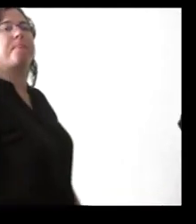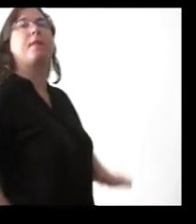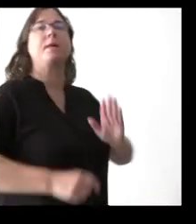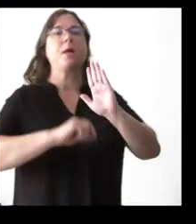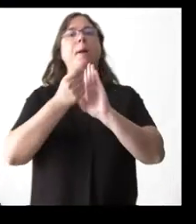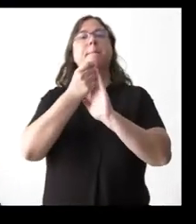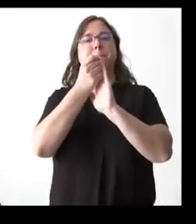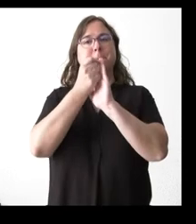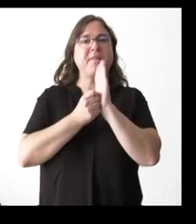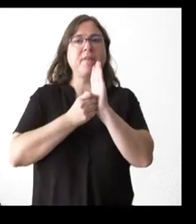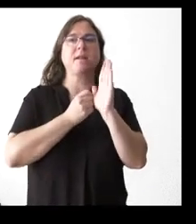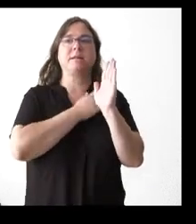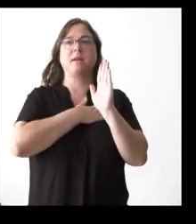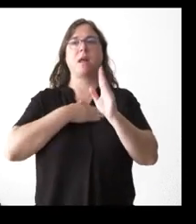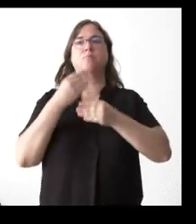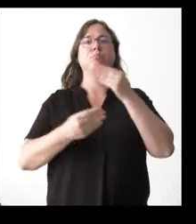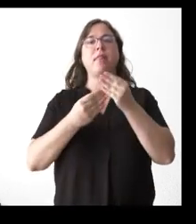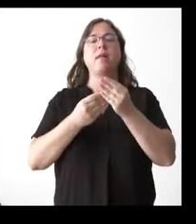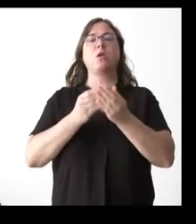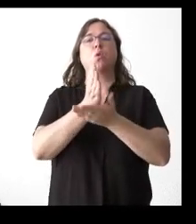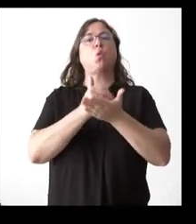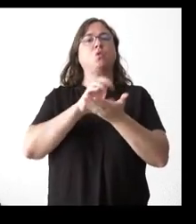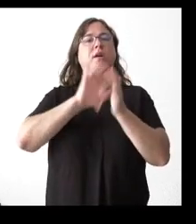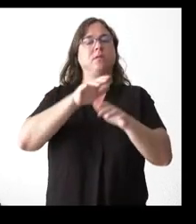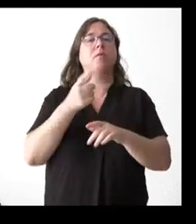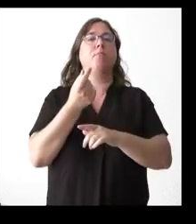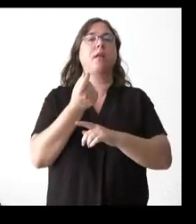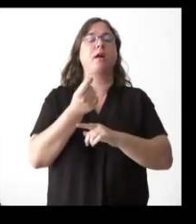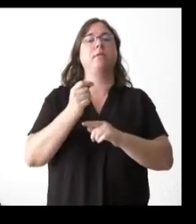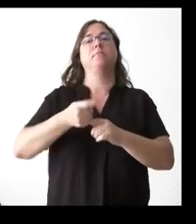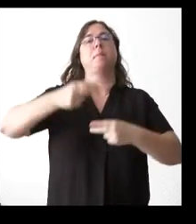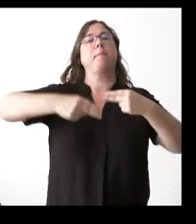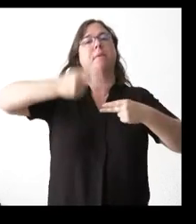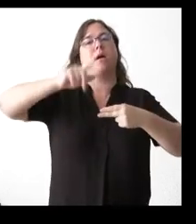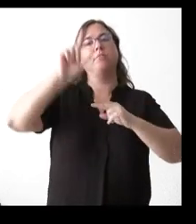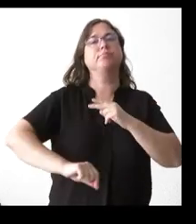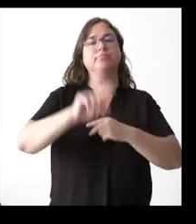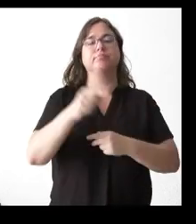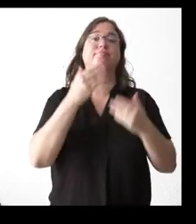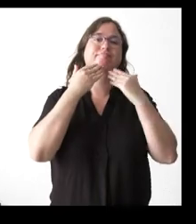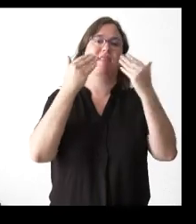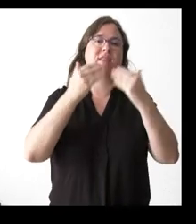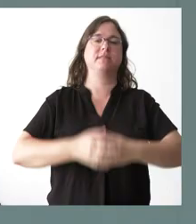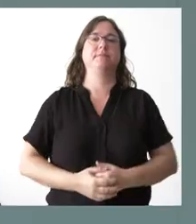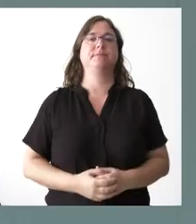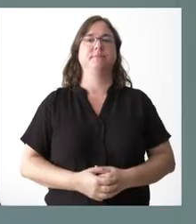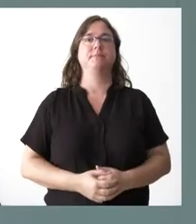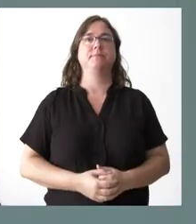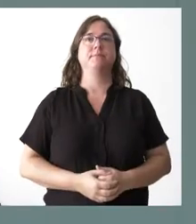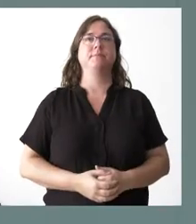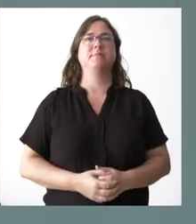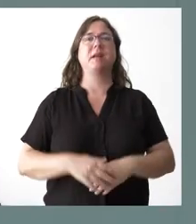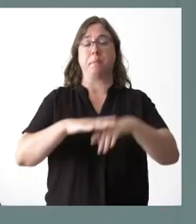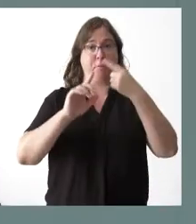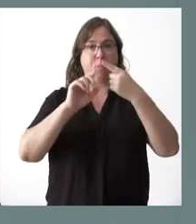Junta de Castilla para adoptar en la rebaja del precio del peaje de esa autopista? Gracias. Sí, empezando por lo